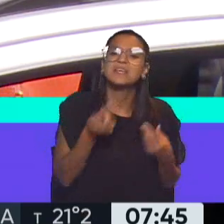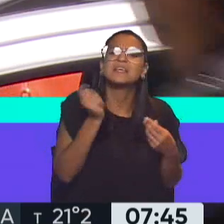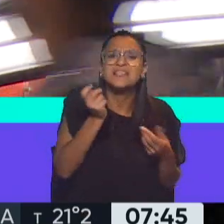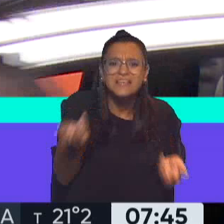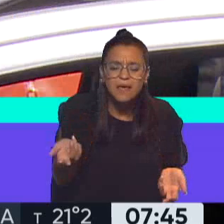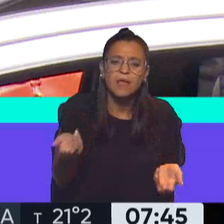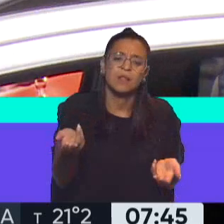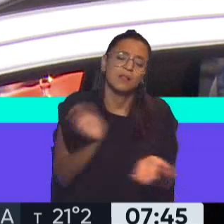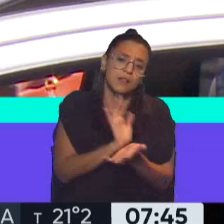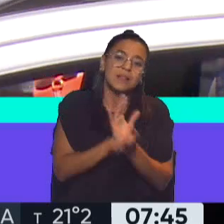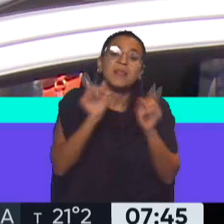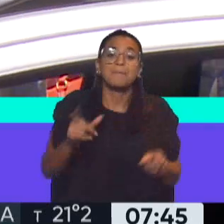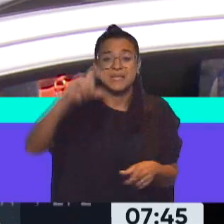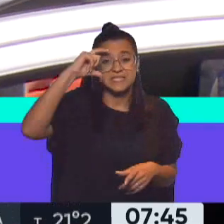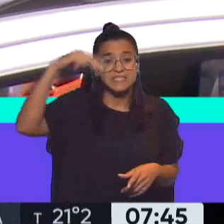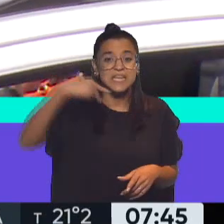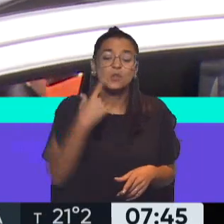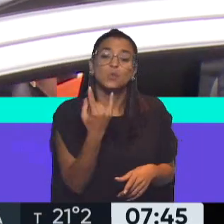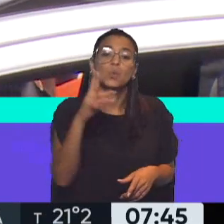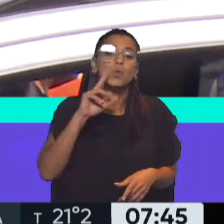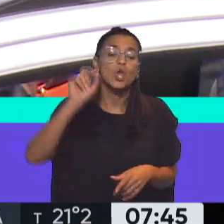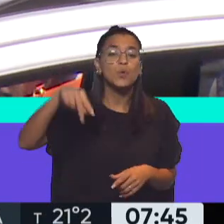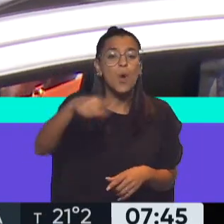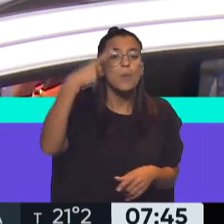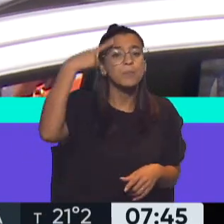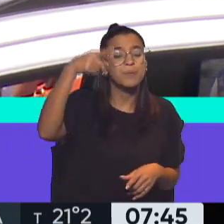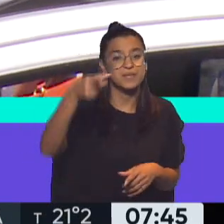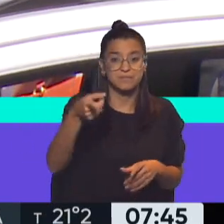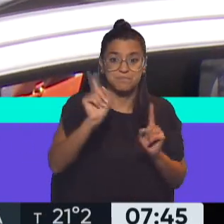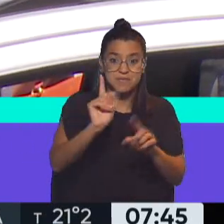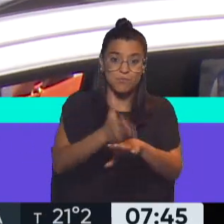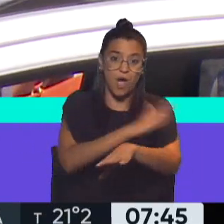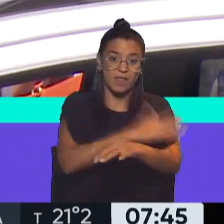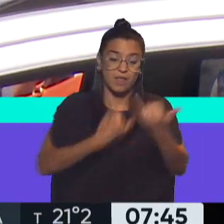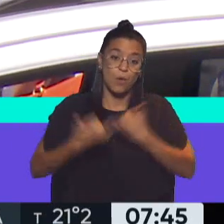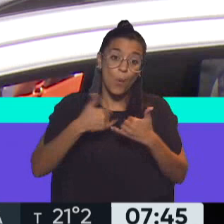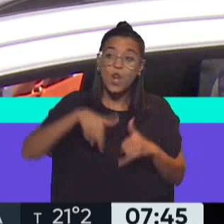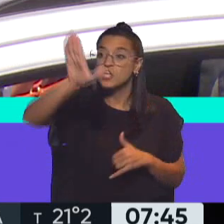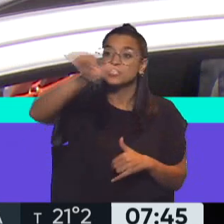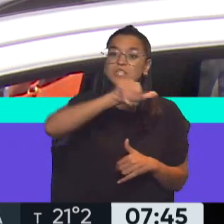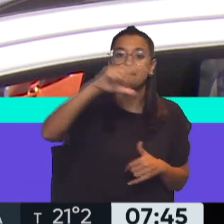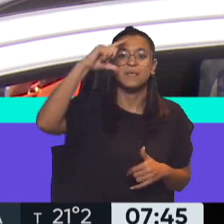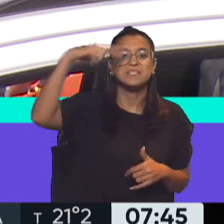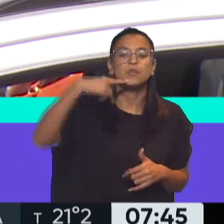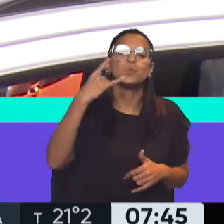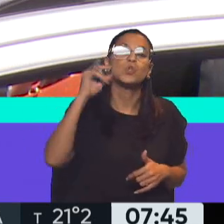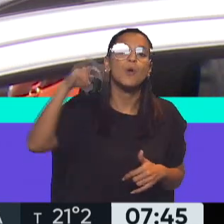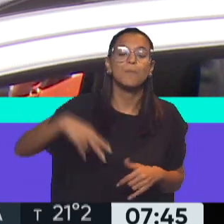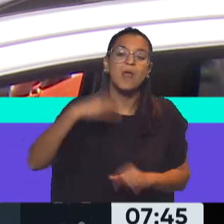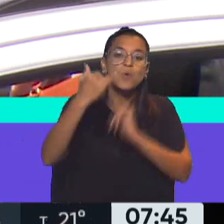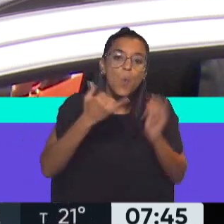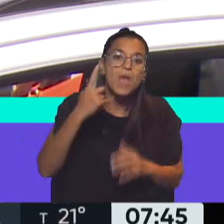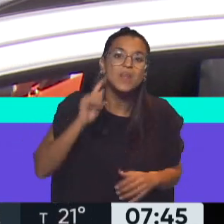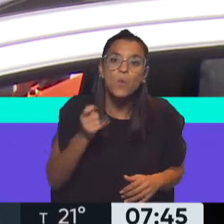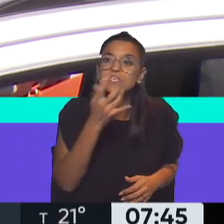el caso Centurión, lo que vos me das contato es cierto. Bueno, lo vamos a llamar a Centurión al juicio para que pueda llegar a